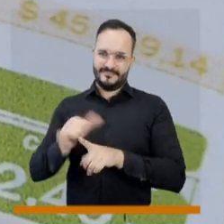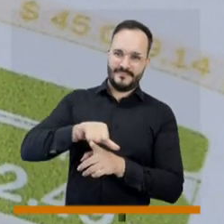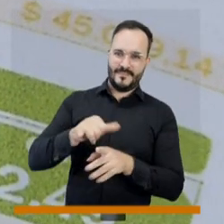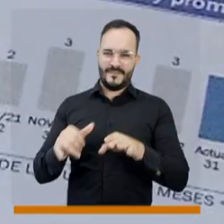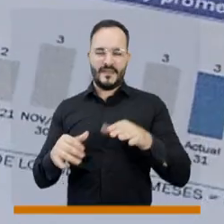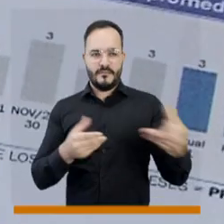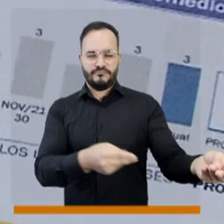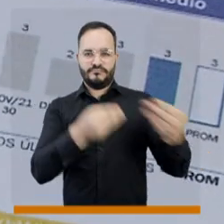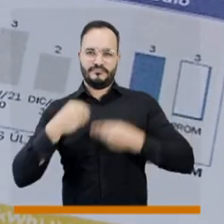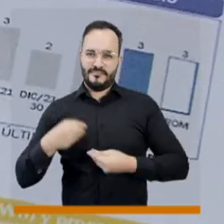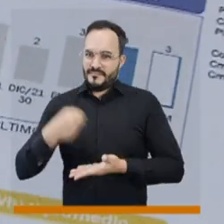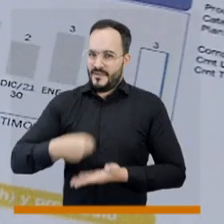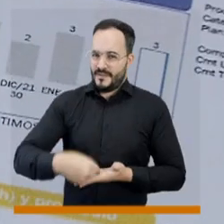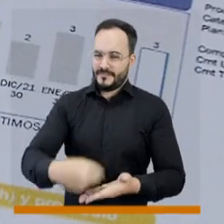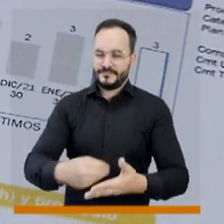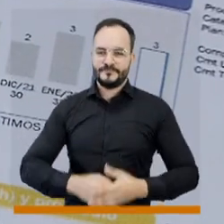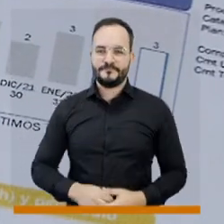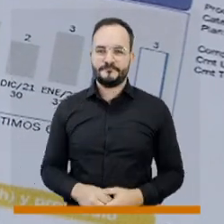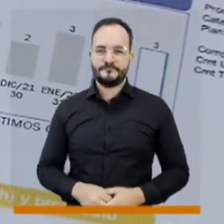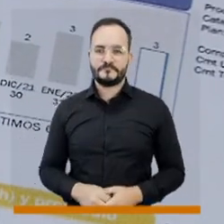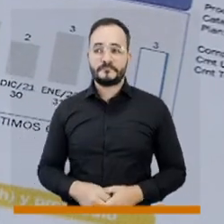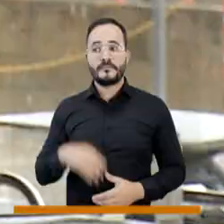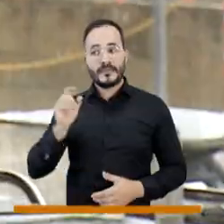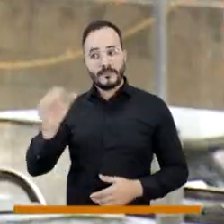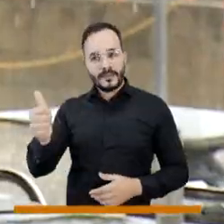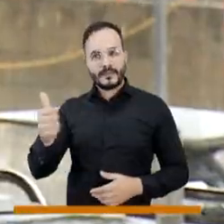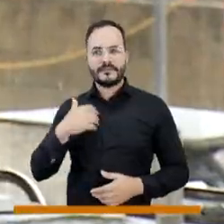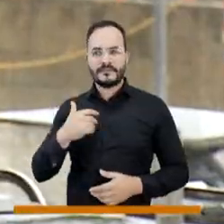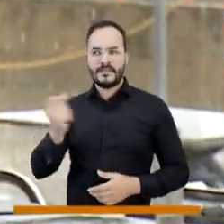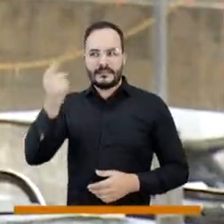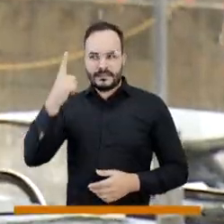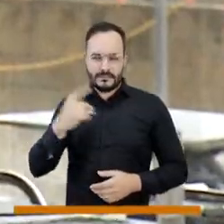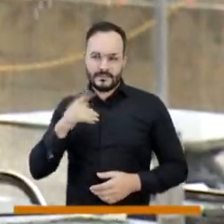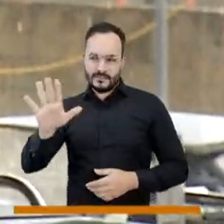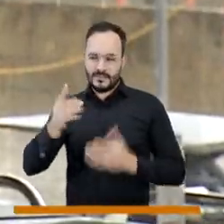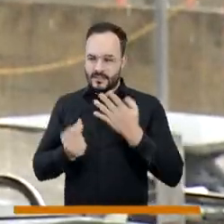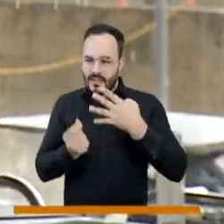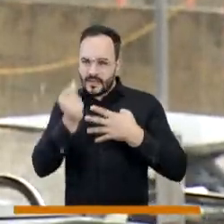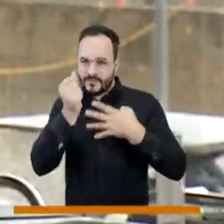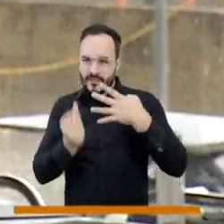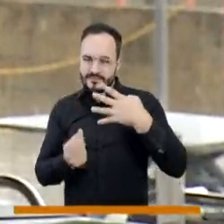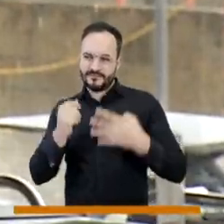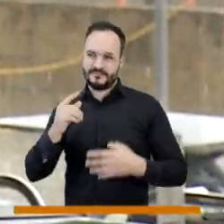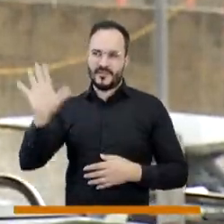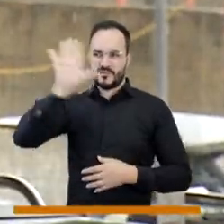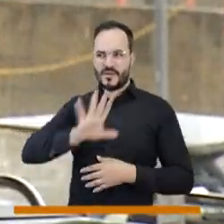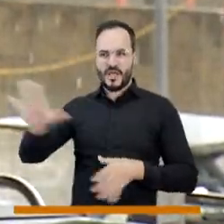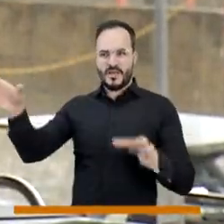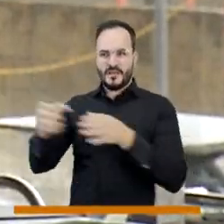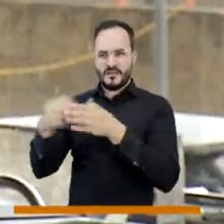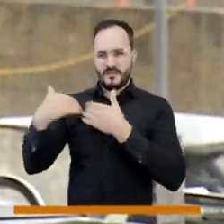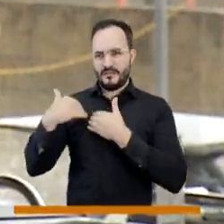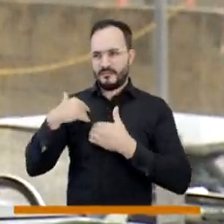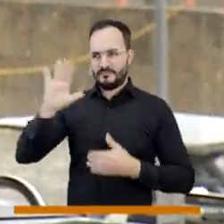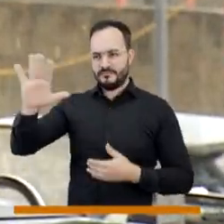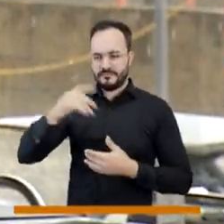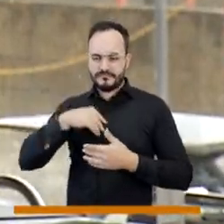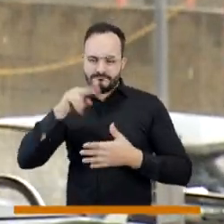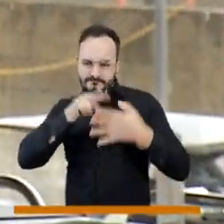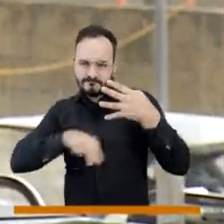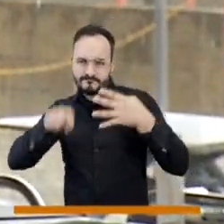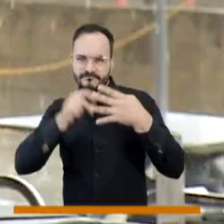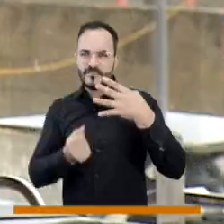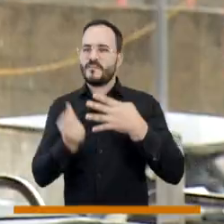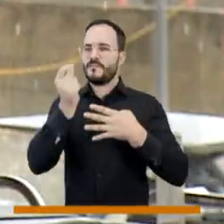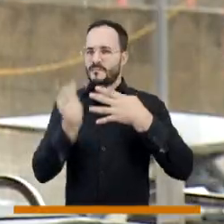aprovecho para también preguntarles y fijar las tarifas que sabemos es una tarea de la CREC que se estipula siguiendo